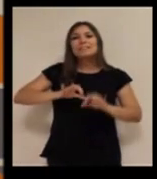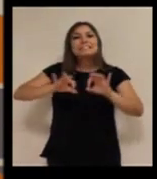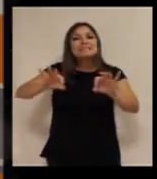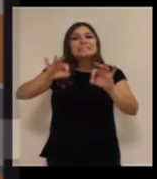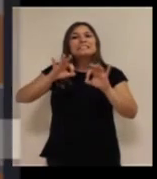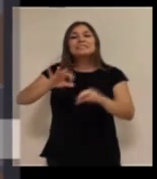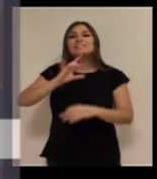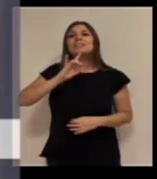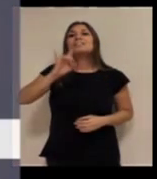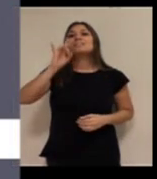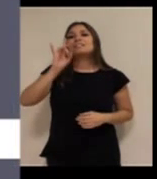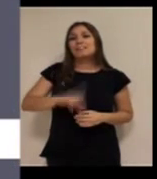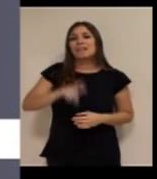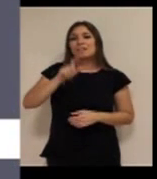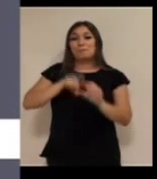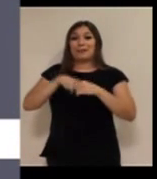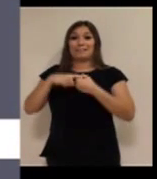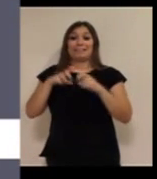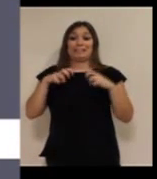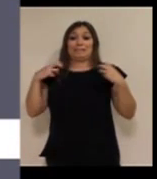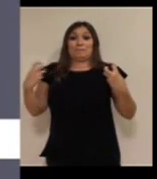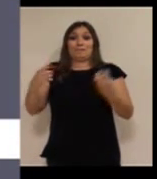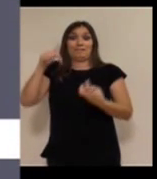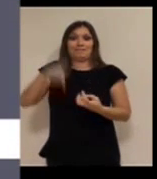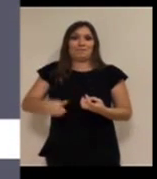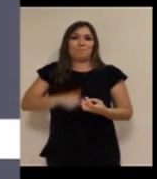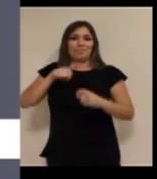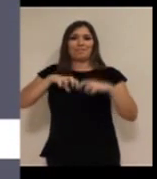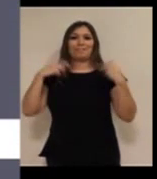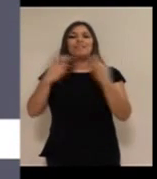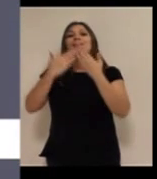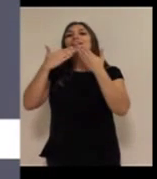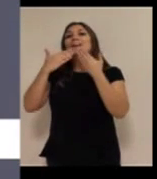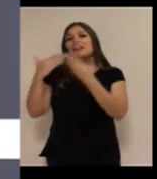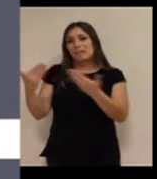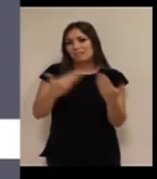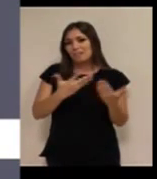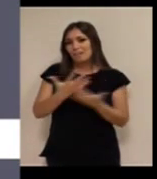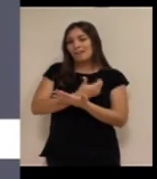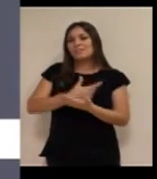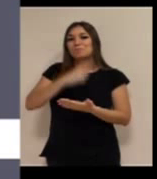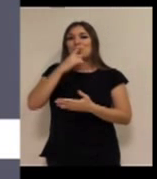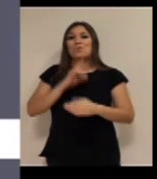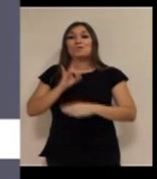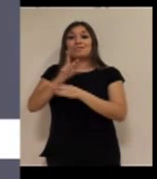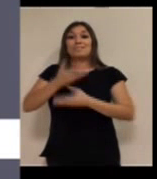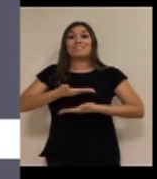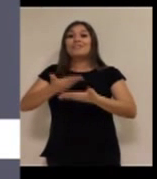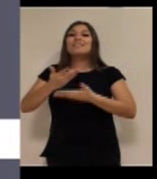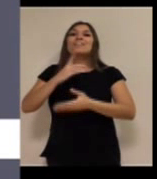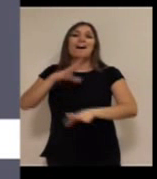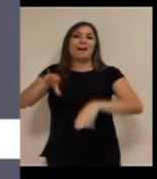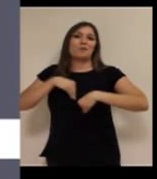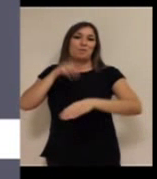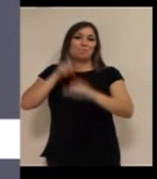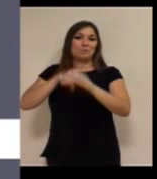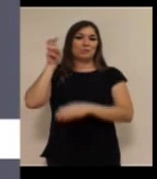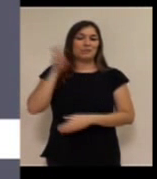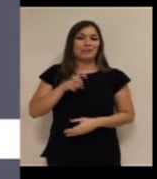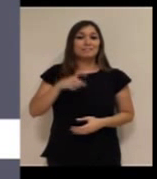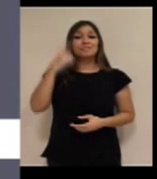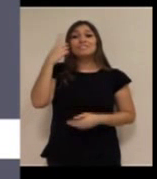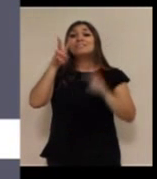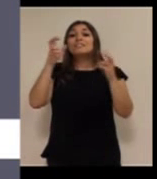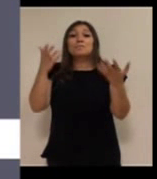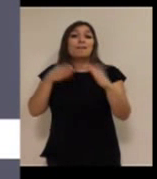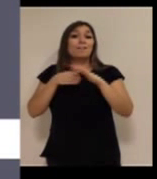especialmente es a los participantes en esta mesa. Muchas gracias por aceptar nuestra invitación. Sabemos que el tema de la